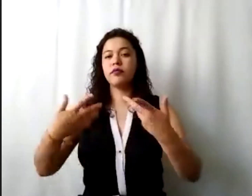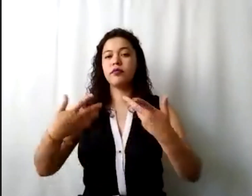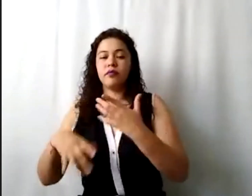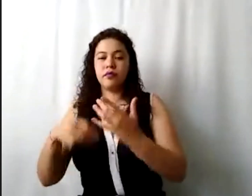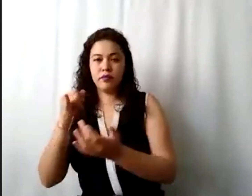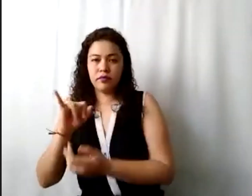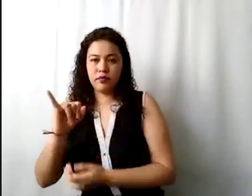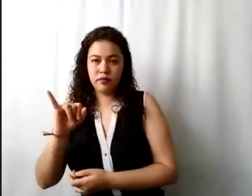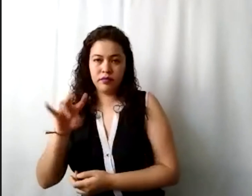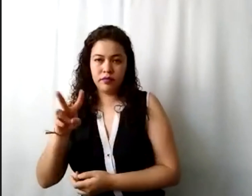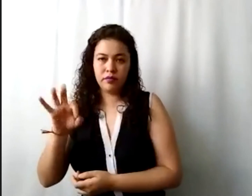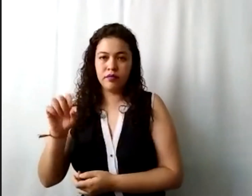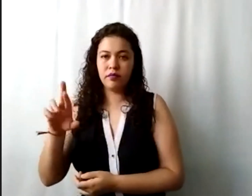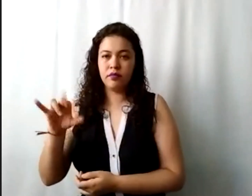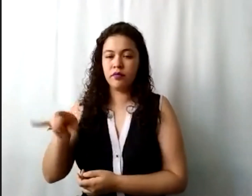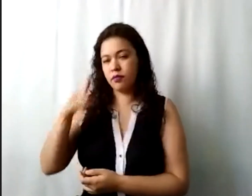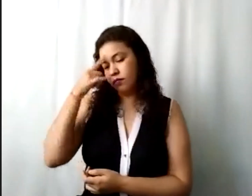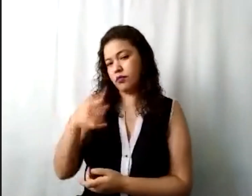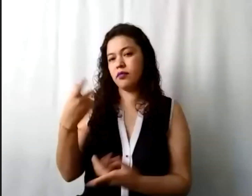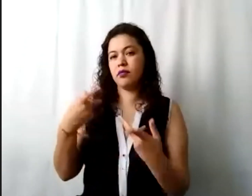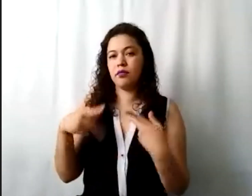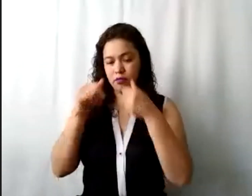proyectos asistenciales registrados.